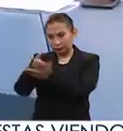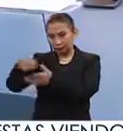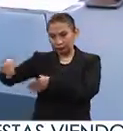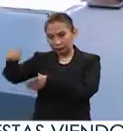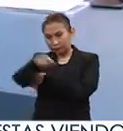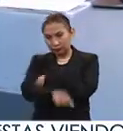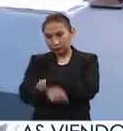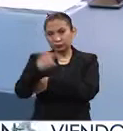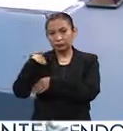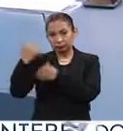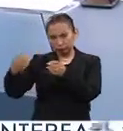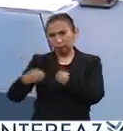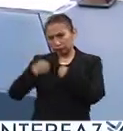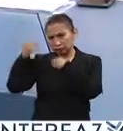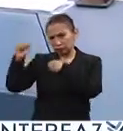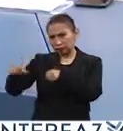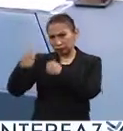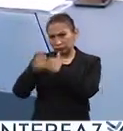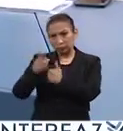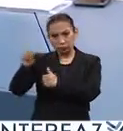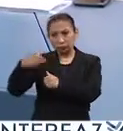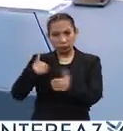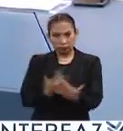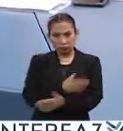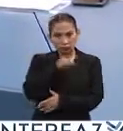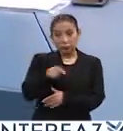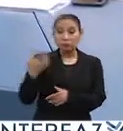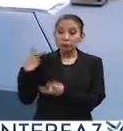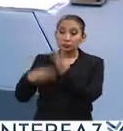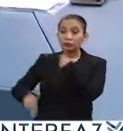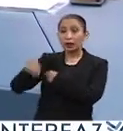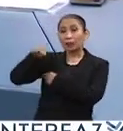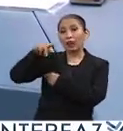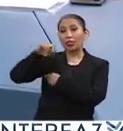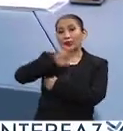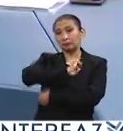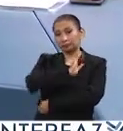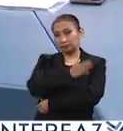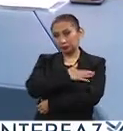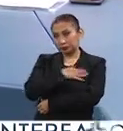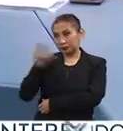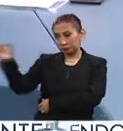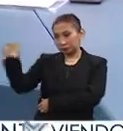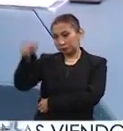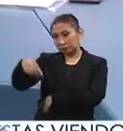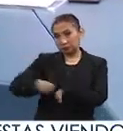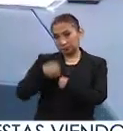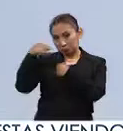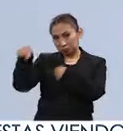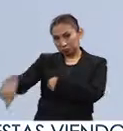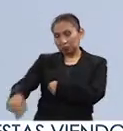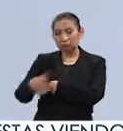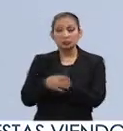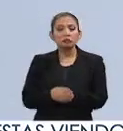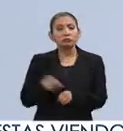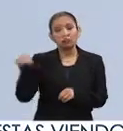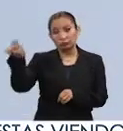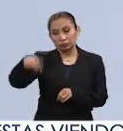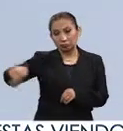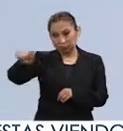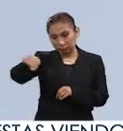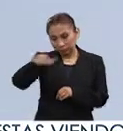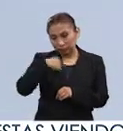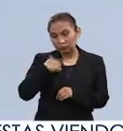familia residente de ahí porque no eran nativos, eran de Malta, España, de Malta y ellos